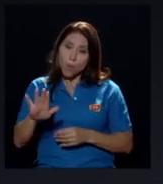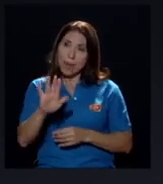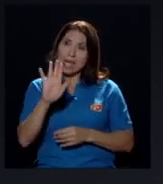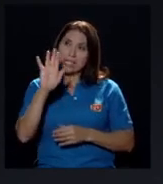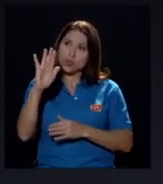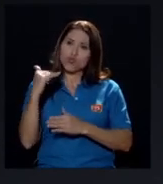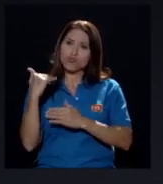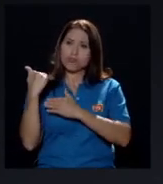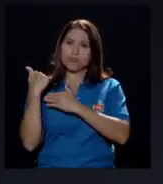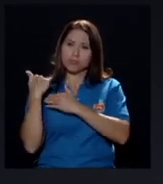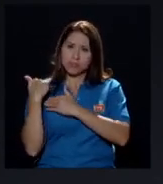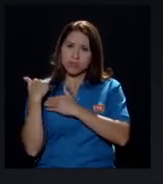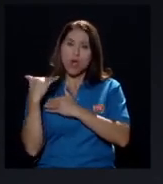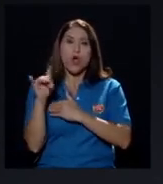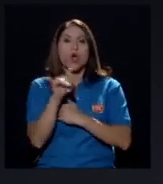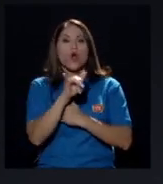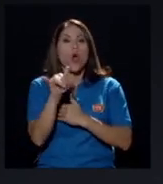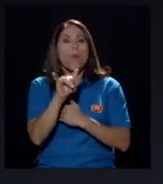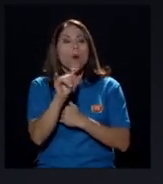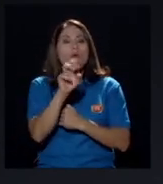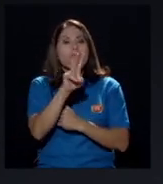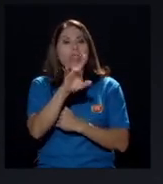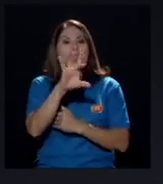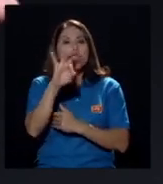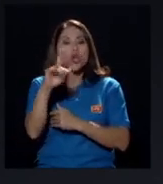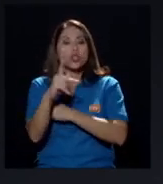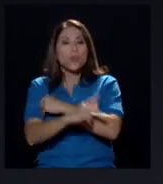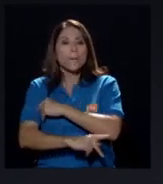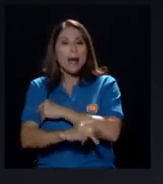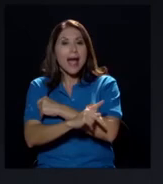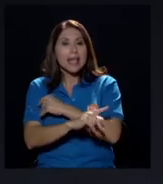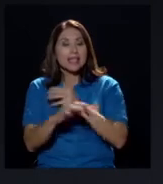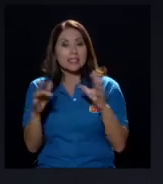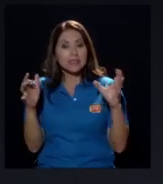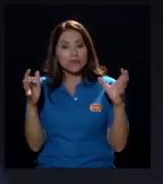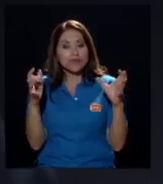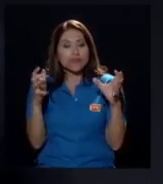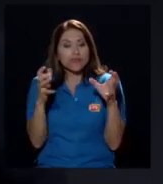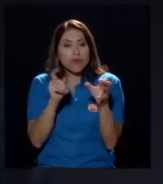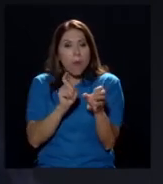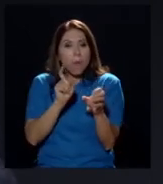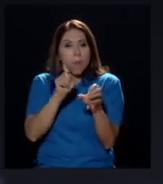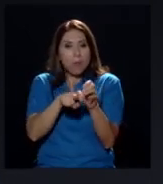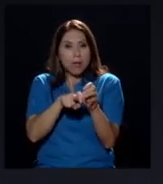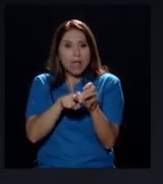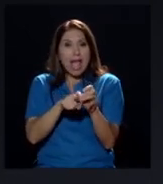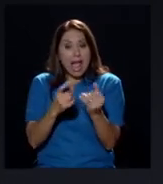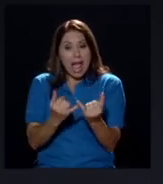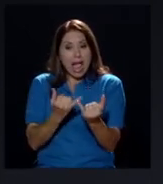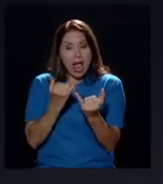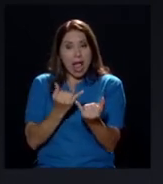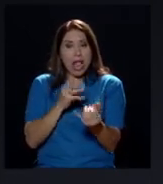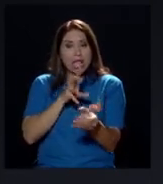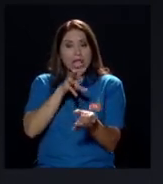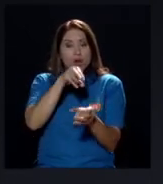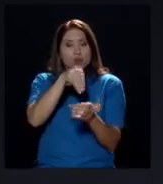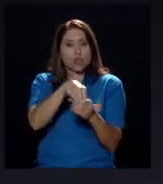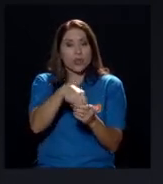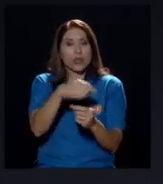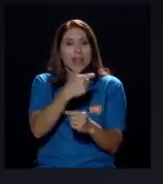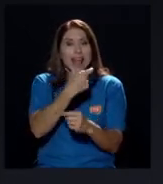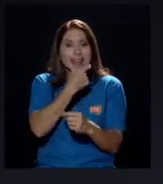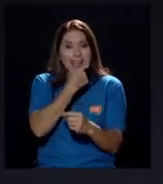de 28 países hoy día incluyendo Inglaterra en el futuro 27 países